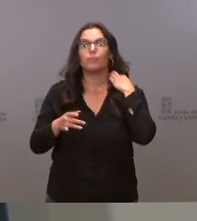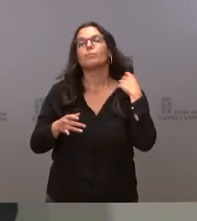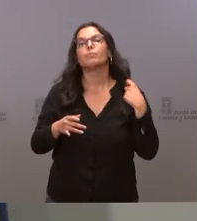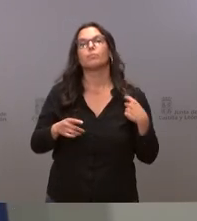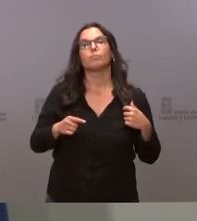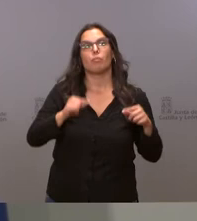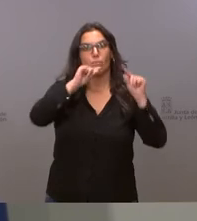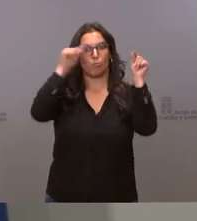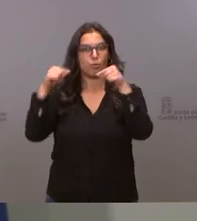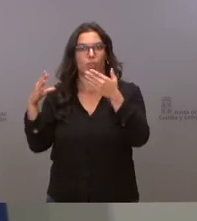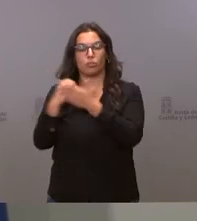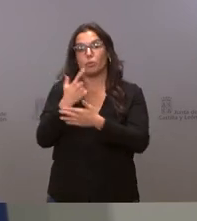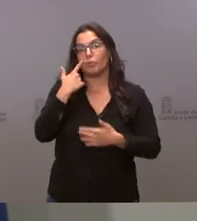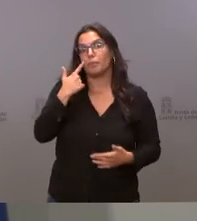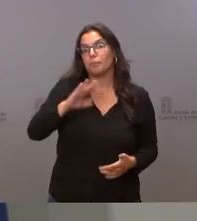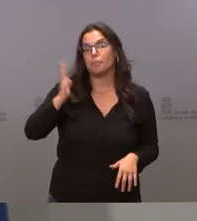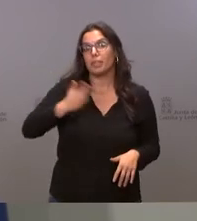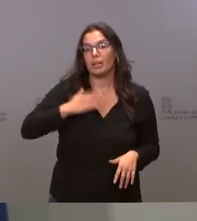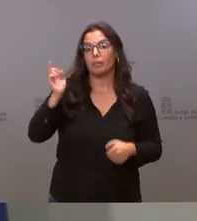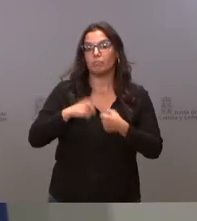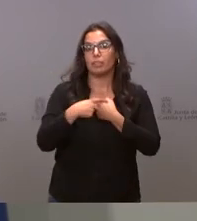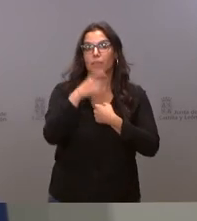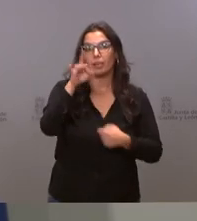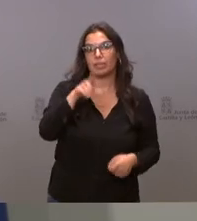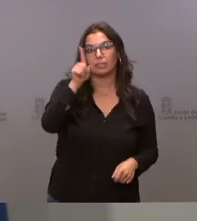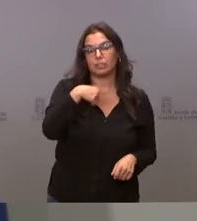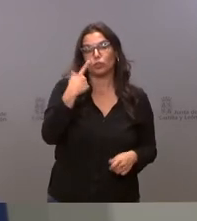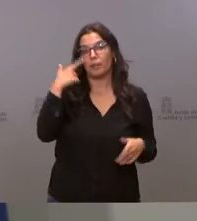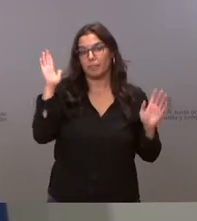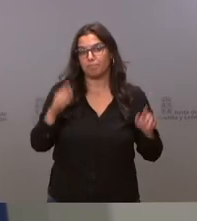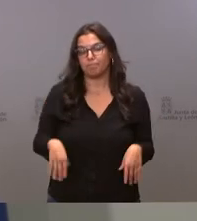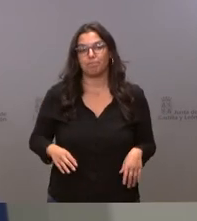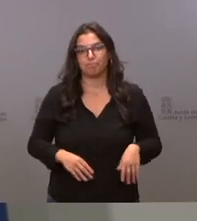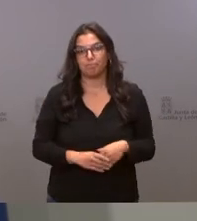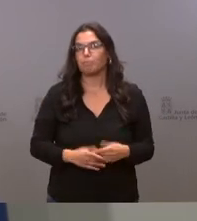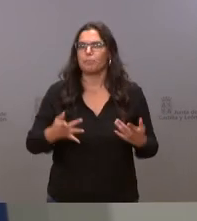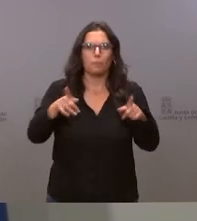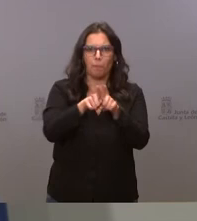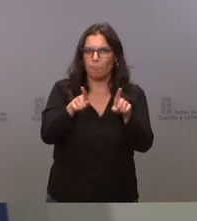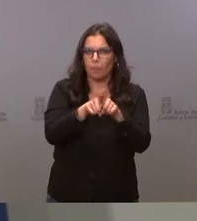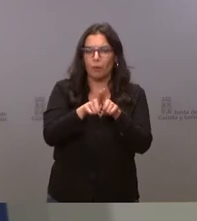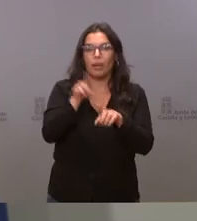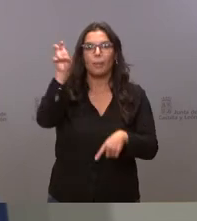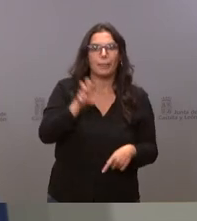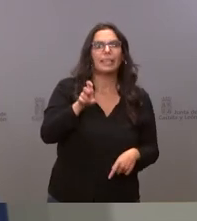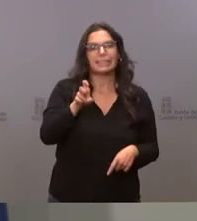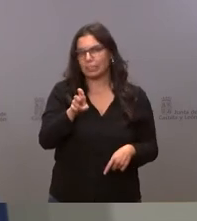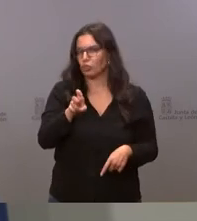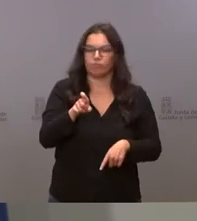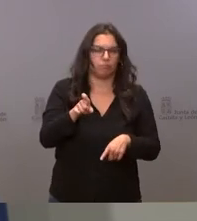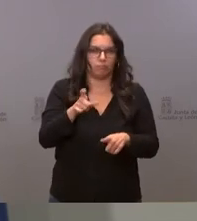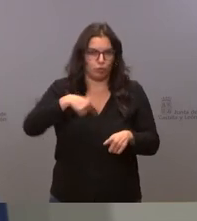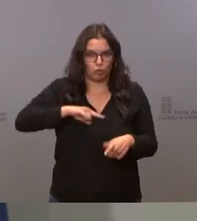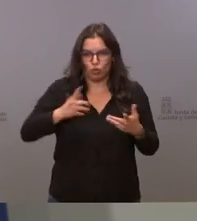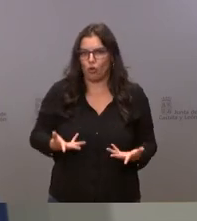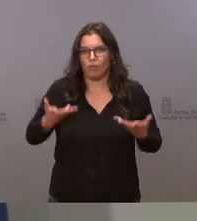provincias y mañana veremos quién viene y quién no en cualquier caso vengan o no vengan nuestra predisposición el